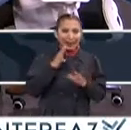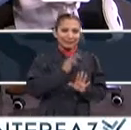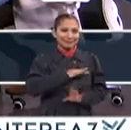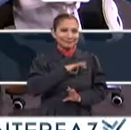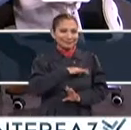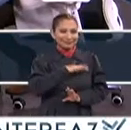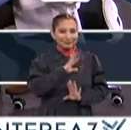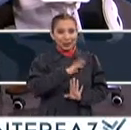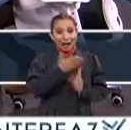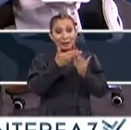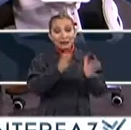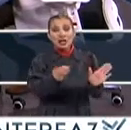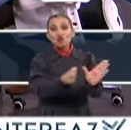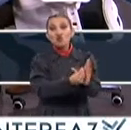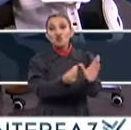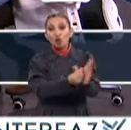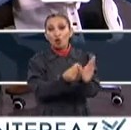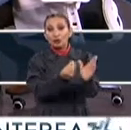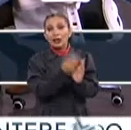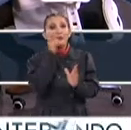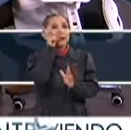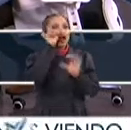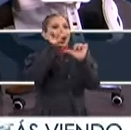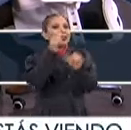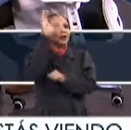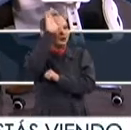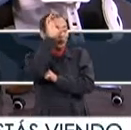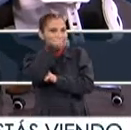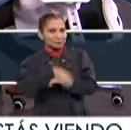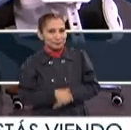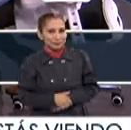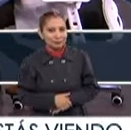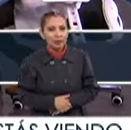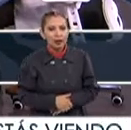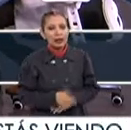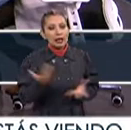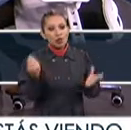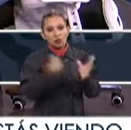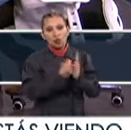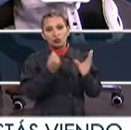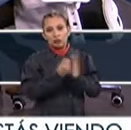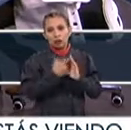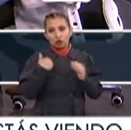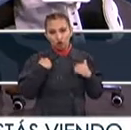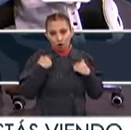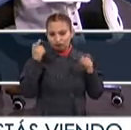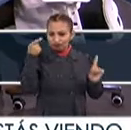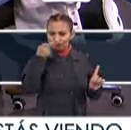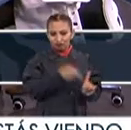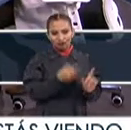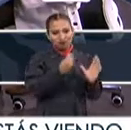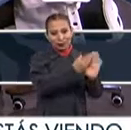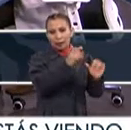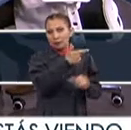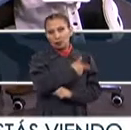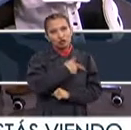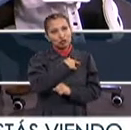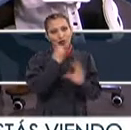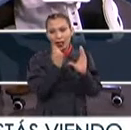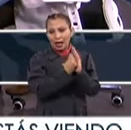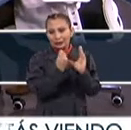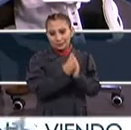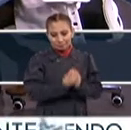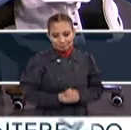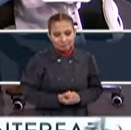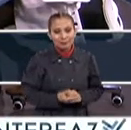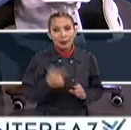plácemes Porque vamos a poder abrir Nuestro curso De vino, arte y cultura Es un curso que voy a impartir yo Directamente Me gusta mucho dar clases